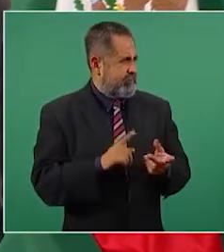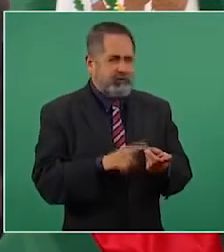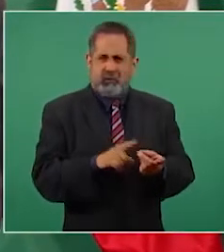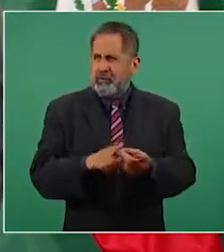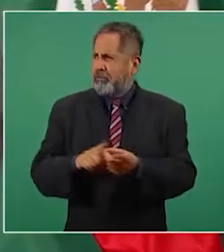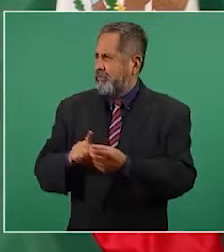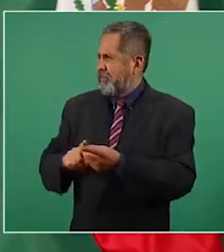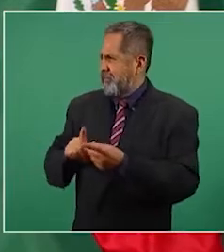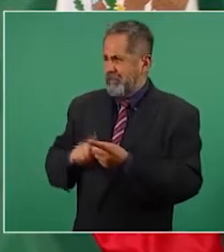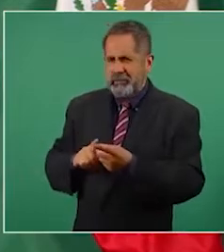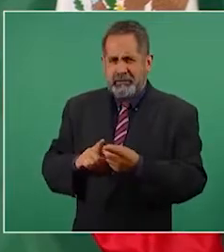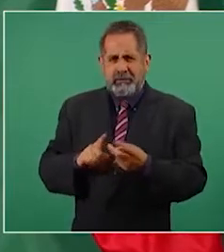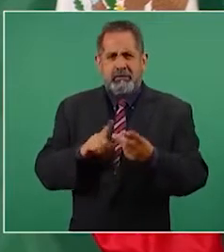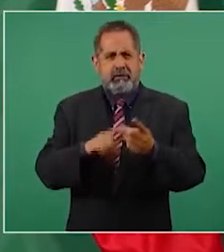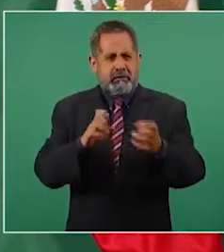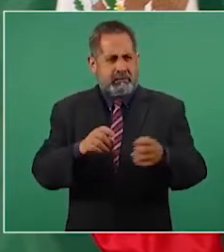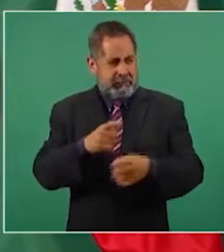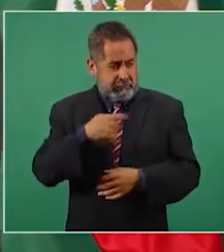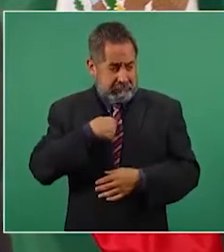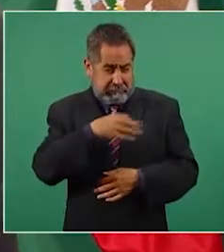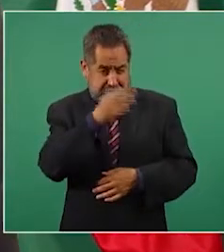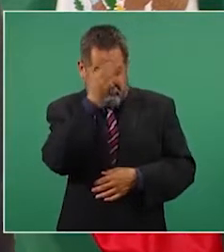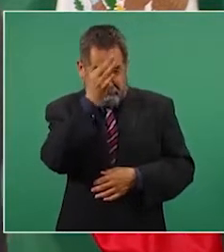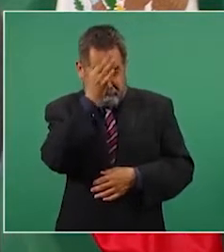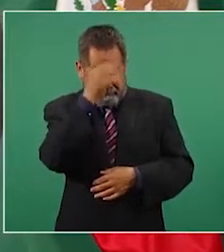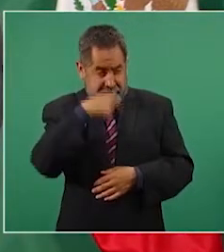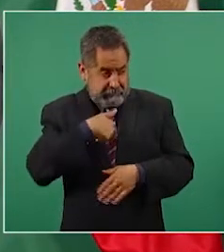al tonto que se los crea.